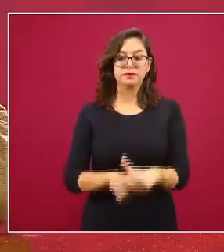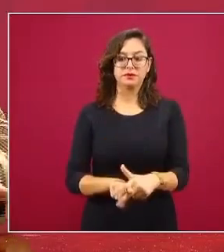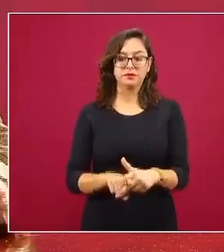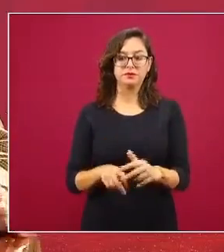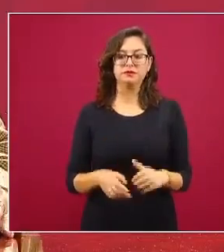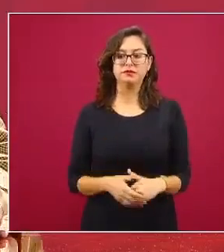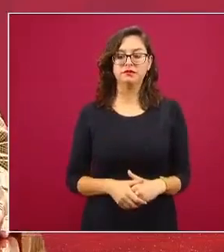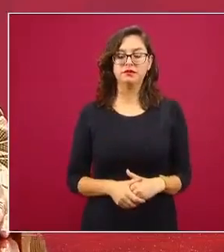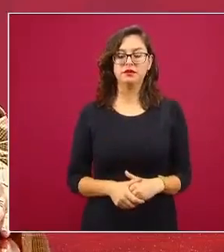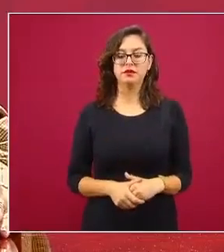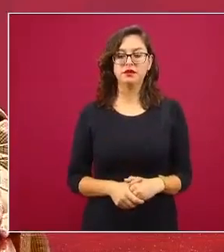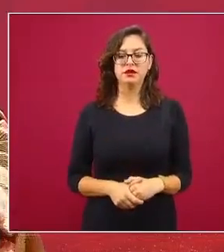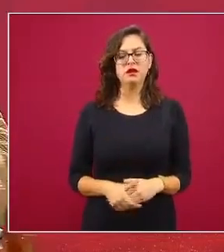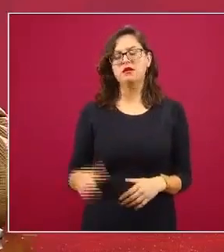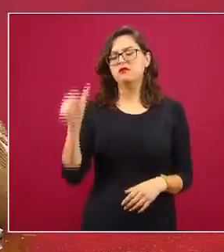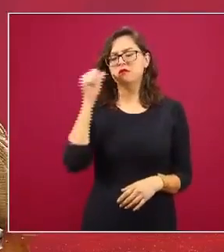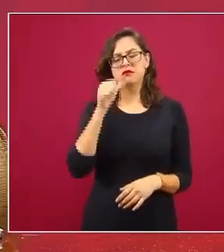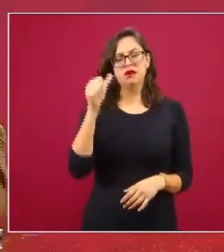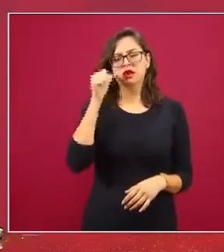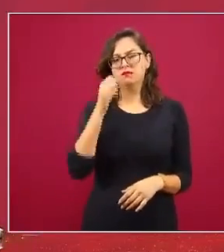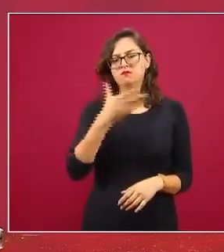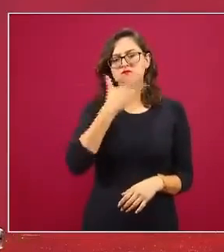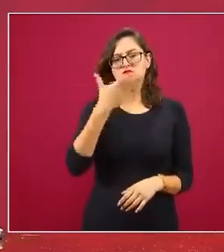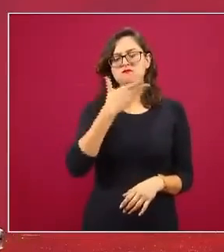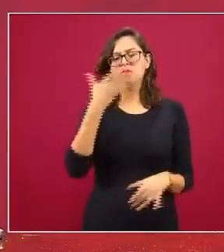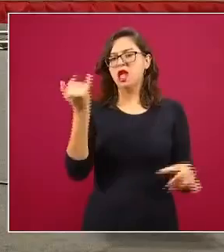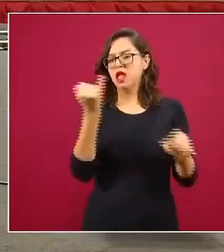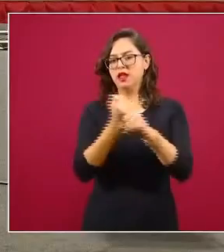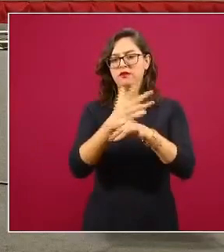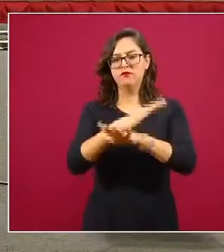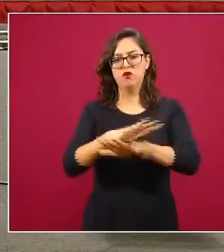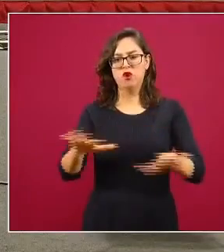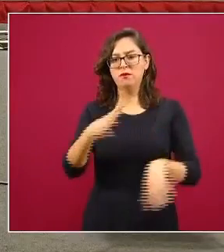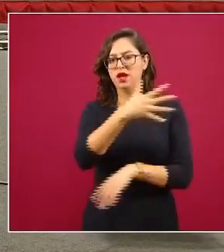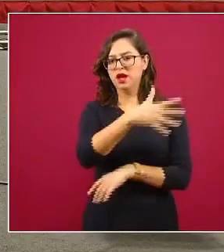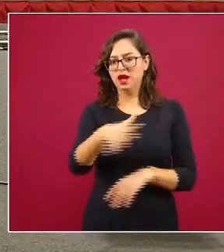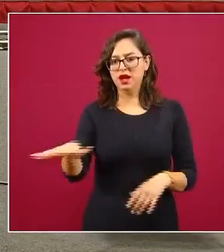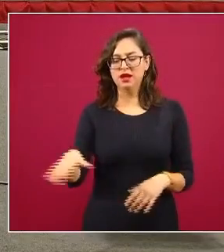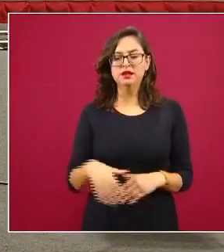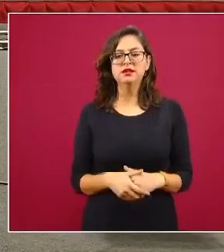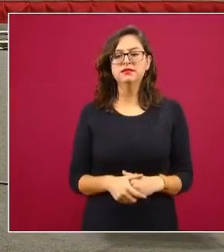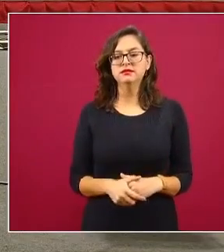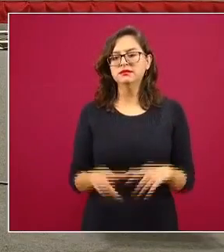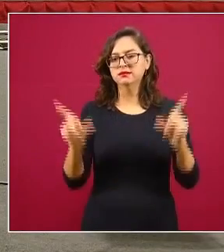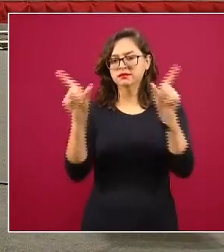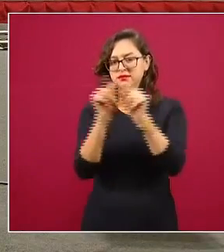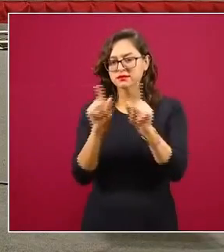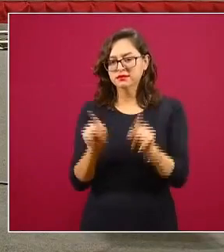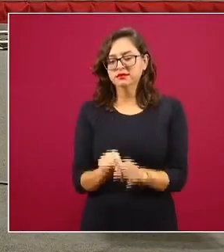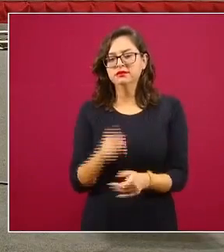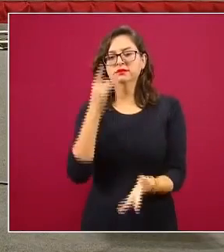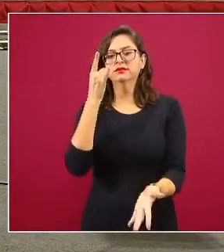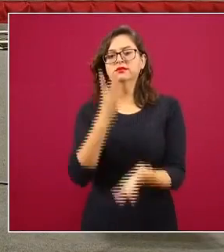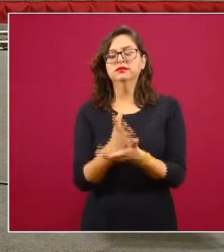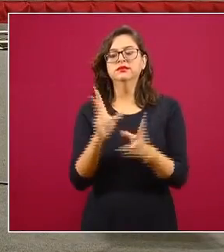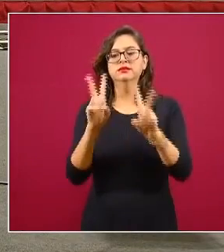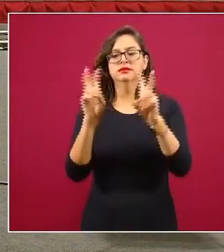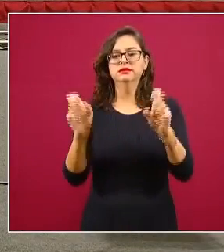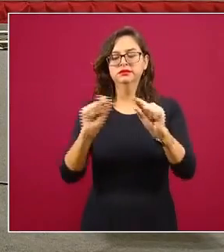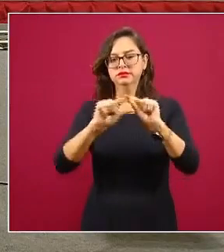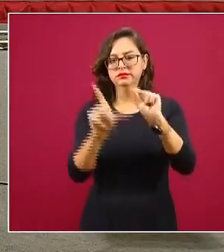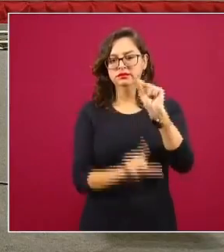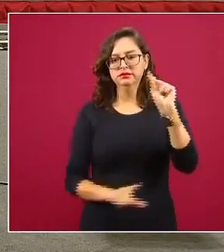vamos a tener, como siempre, el informe técnico, que lo vamos a hacer breve, solamente vamos a hablar del panorama